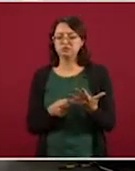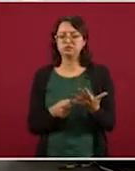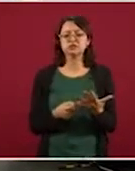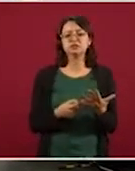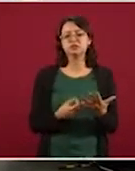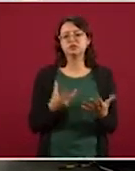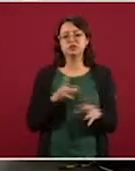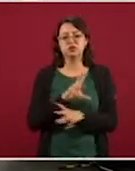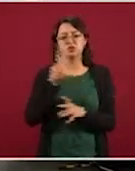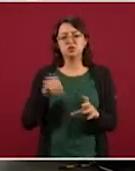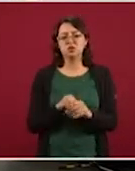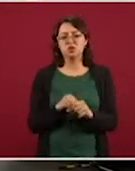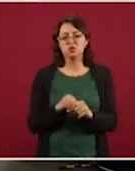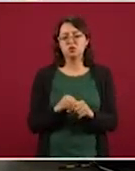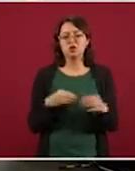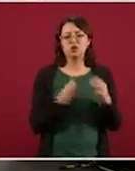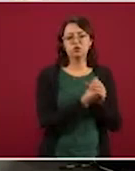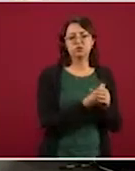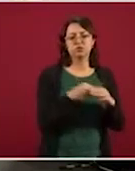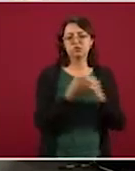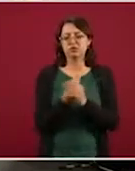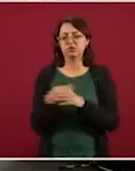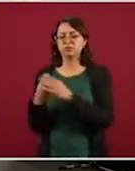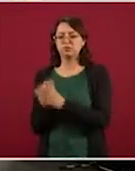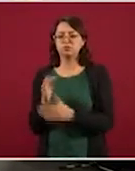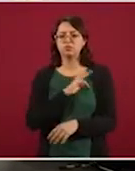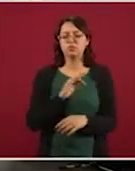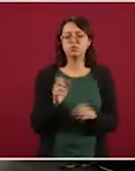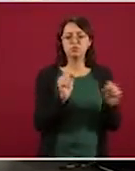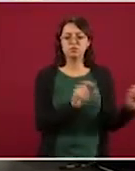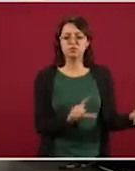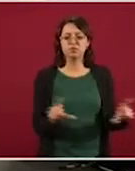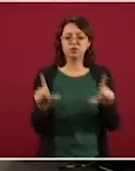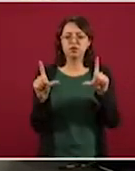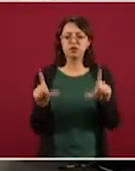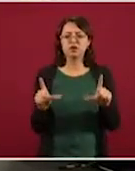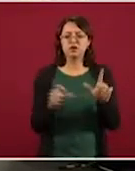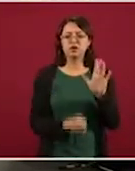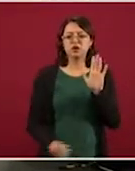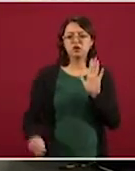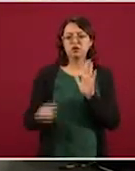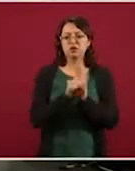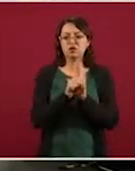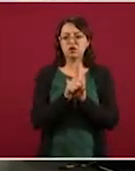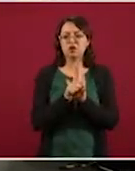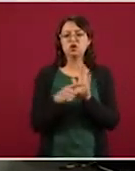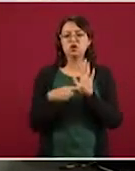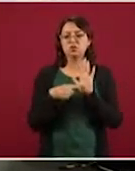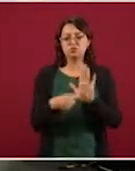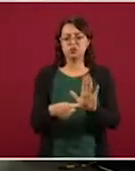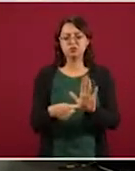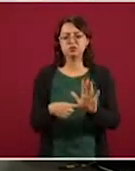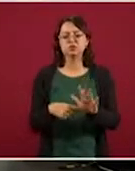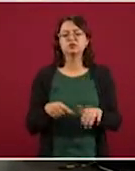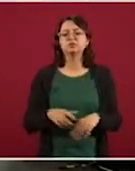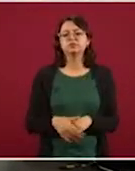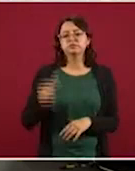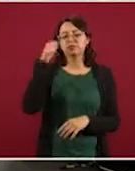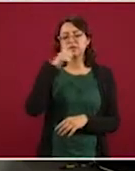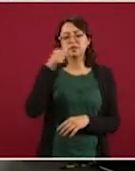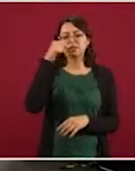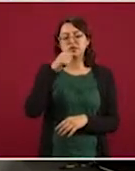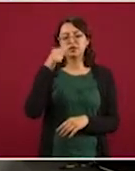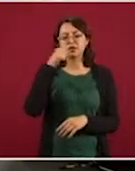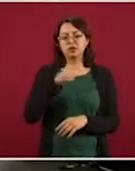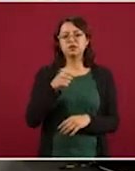términos globales. Si nos ayudan con la presentación, porque nuestro logotipo de la pensión tiene que ver con esto. Siempre se hablaba